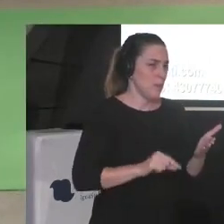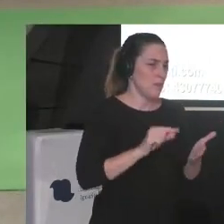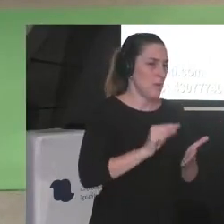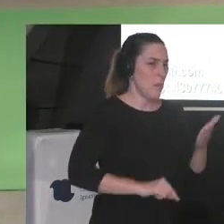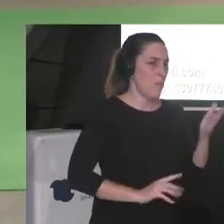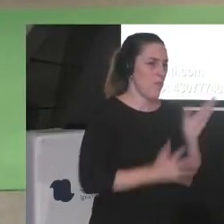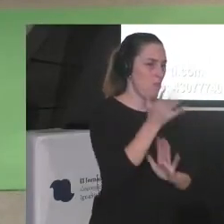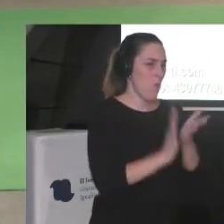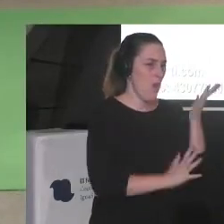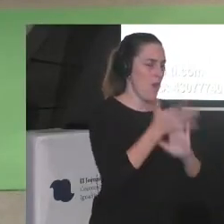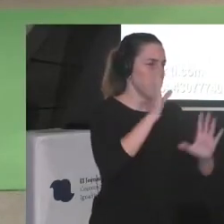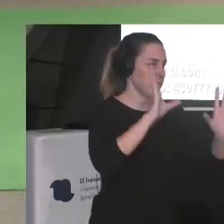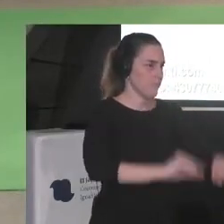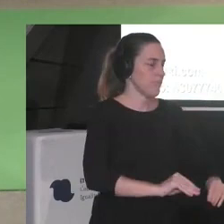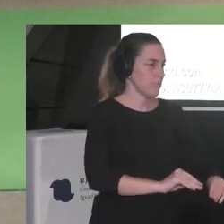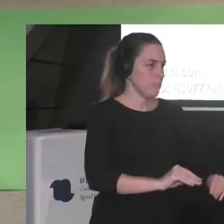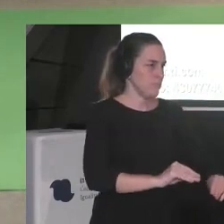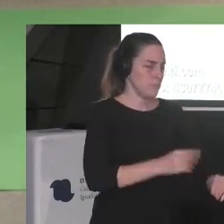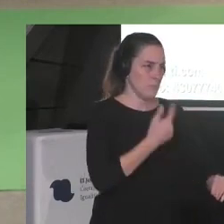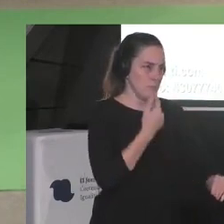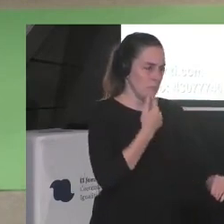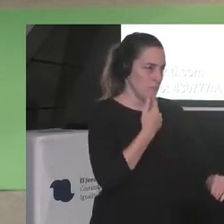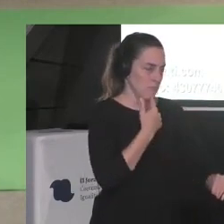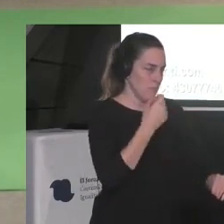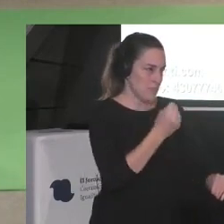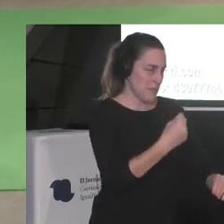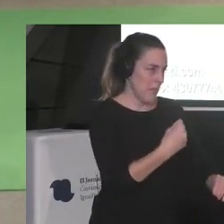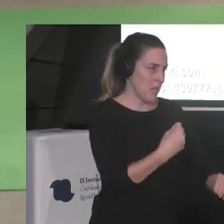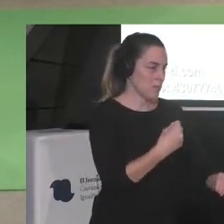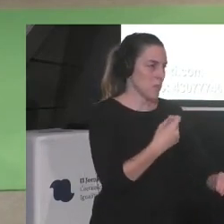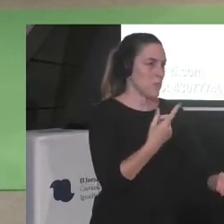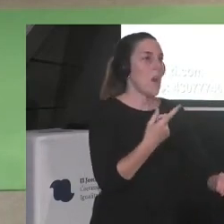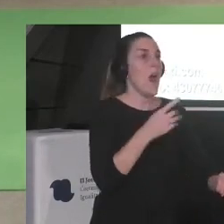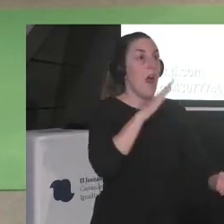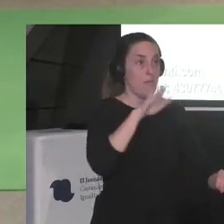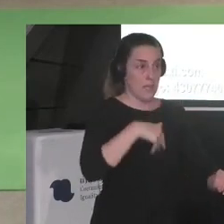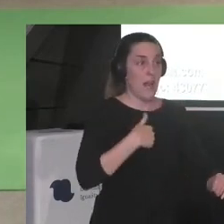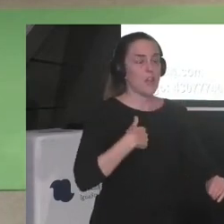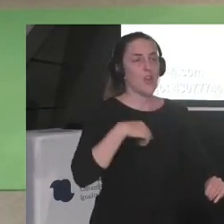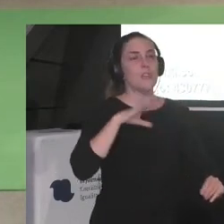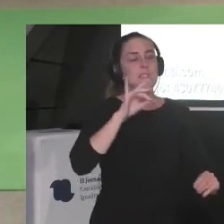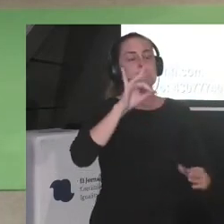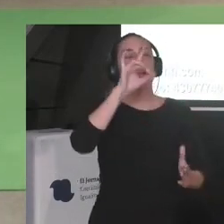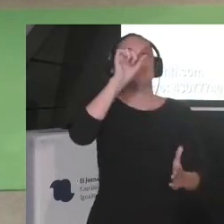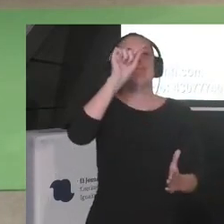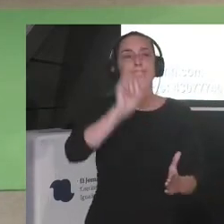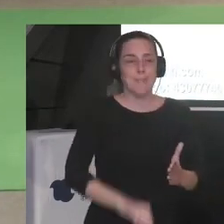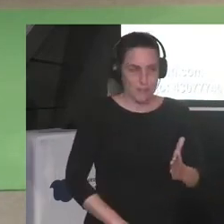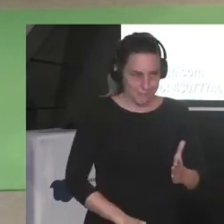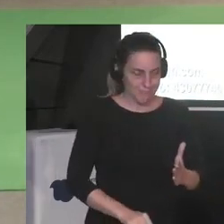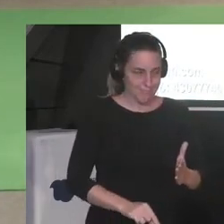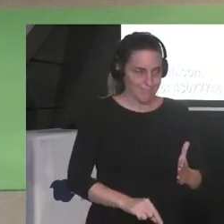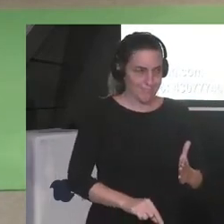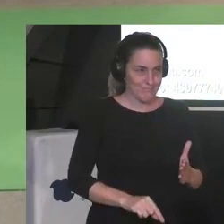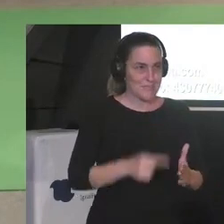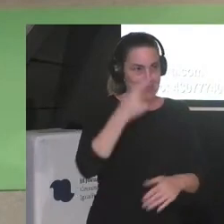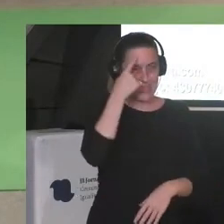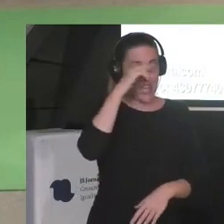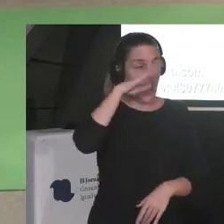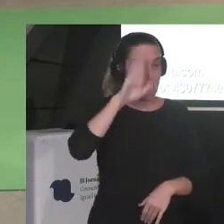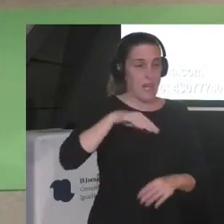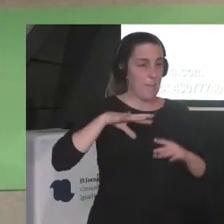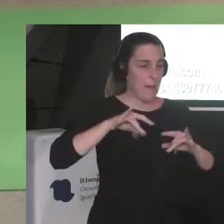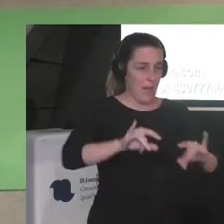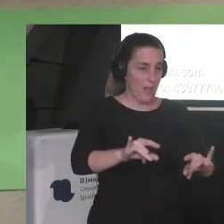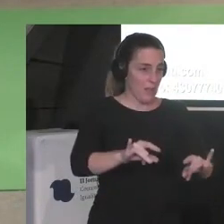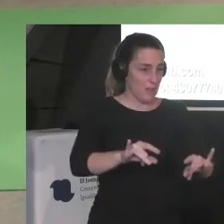o yo ya me prometí a mí misma que no voy a firmar nunca más nada pero esta vez otra vez caí y lo firmé y sé que va a caer en saco roto